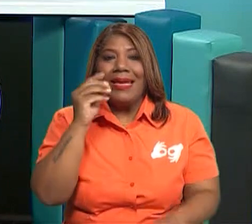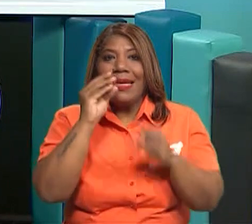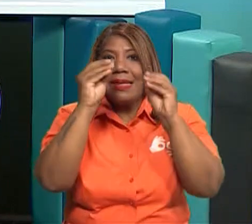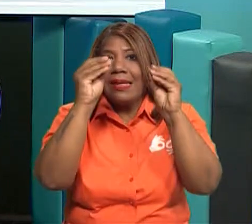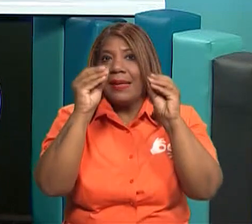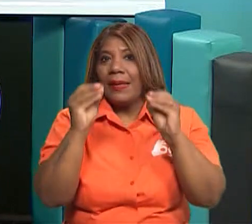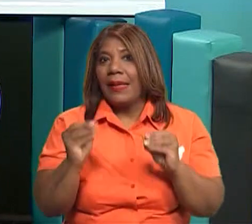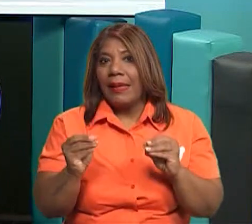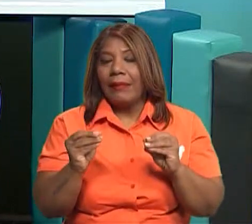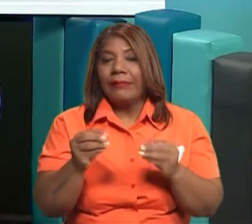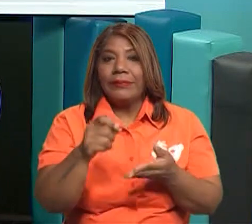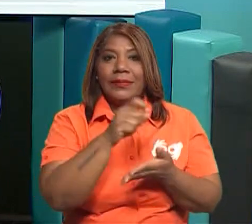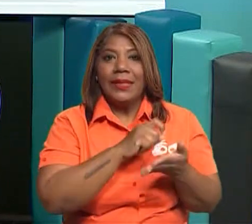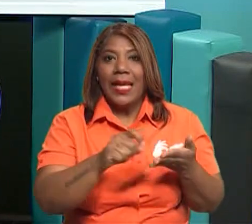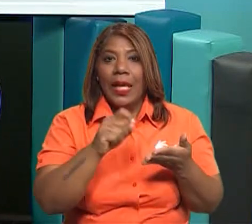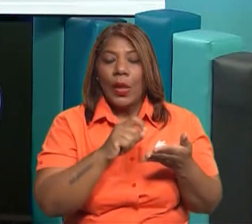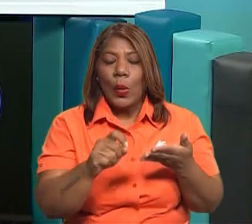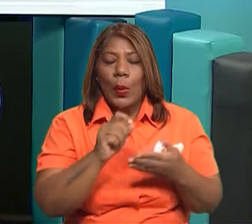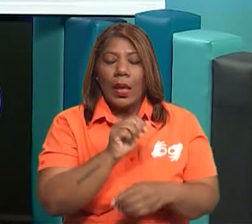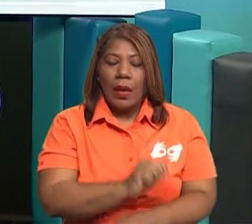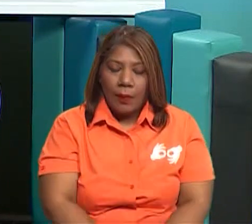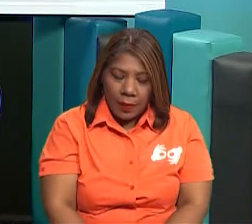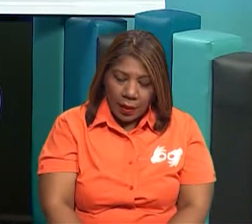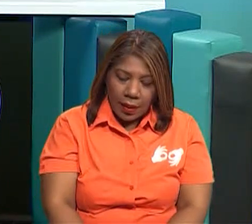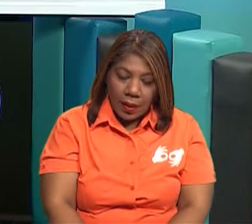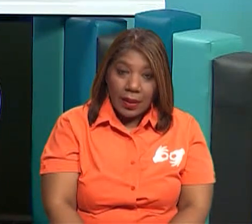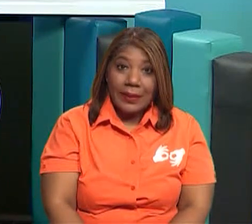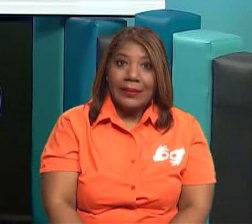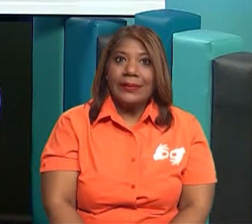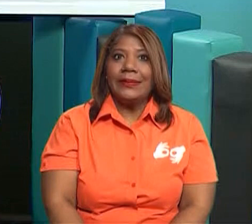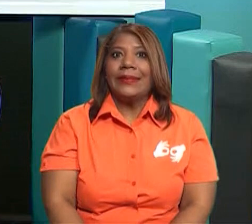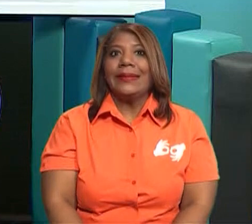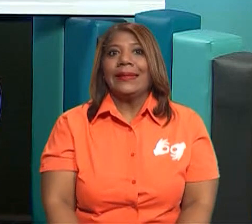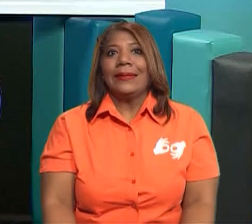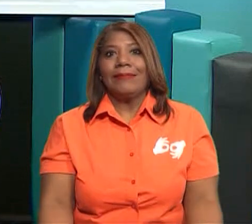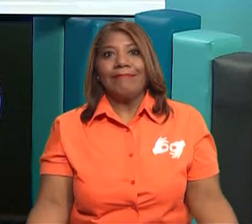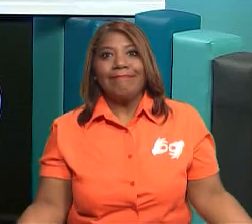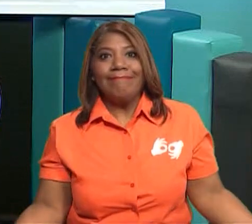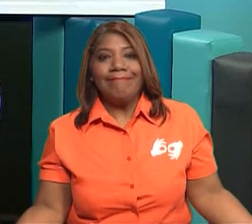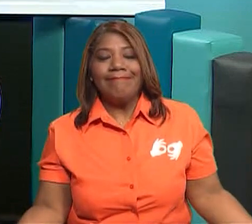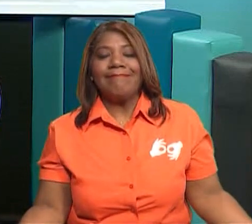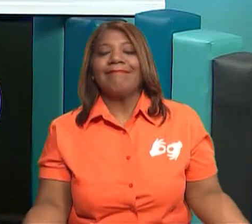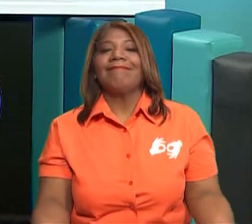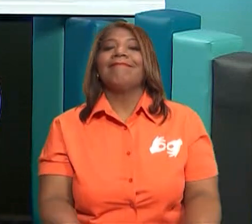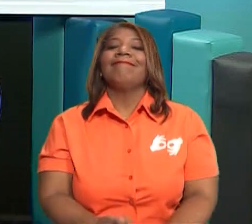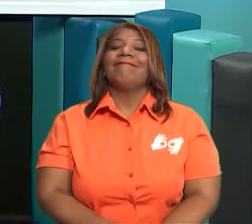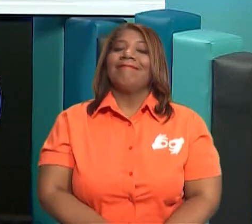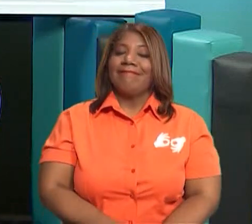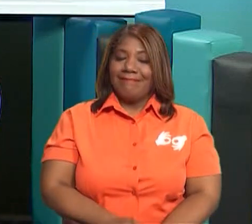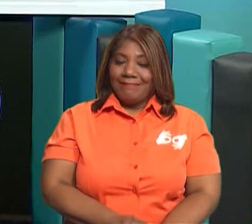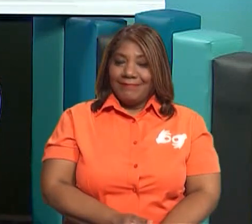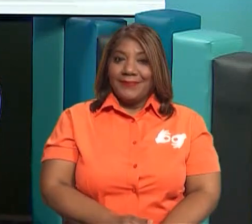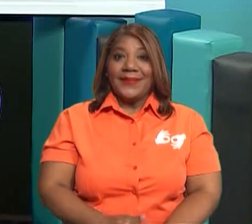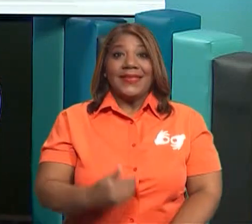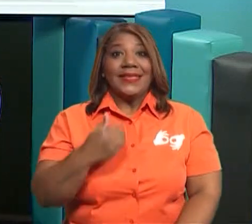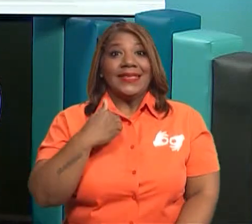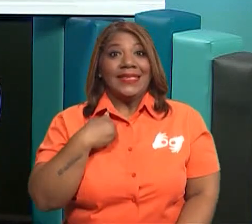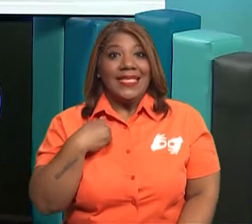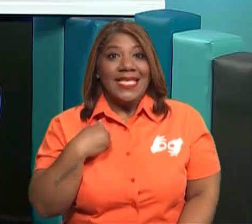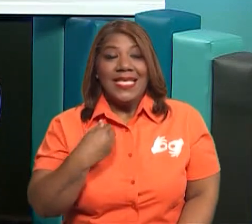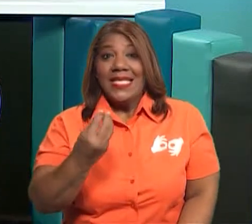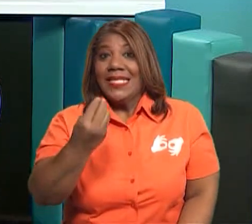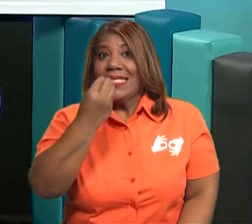eso mismo. Ok. Por eso entonces te quedas y dices, ay, no le entendí a la maestra. Por eso, porque no hay una buena alimentación.